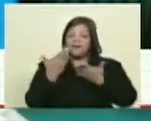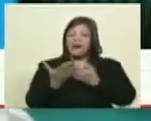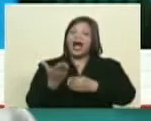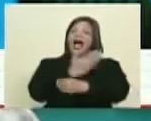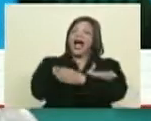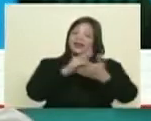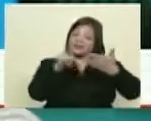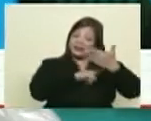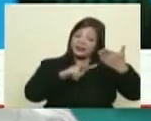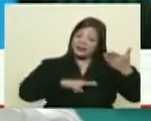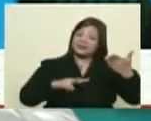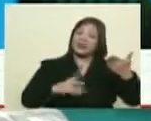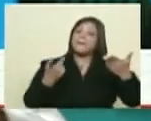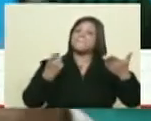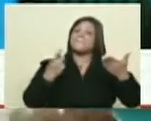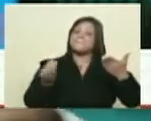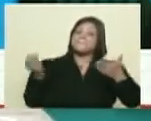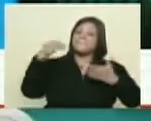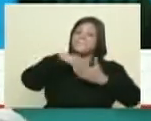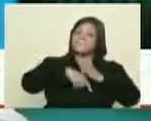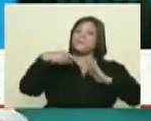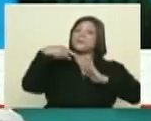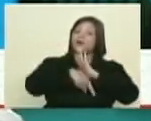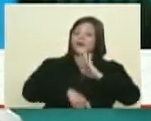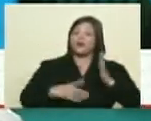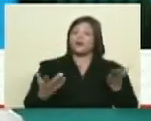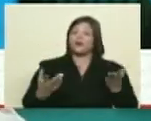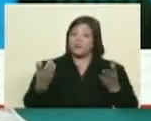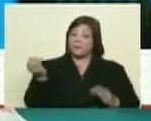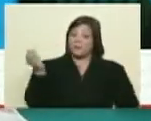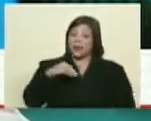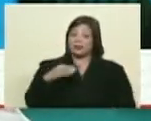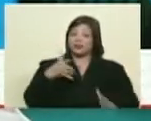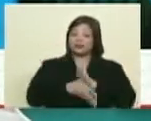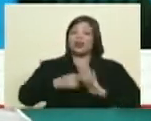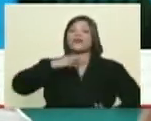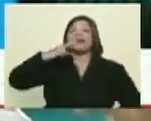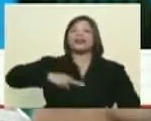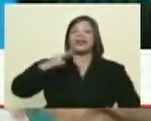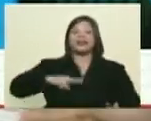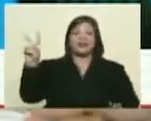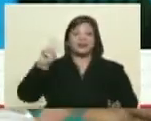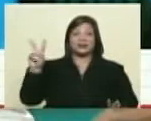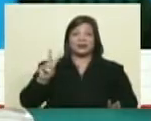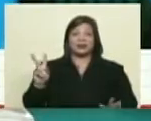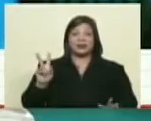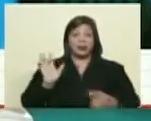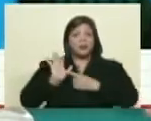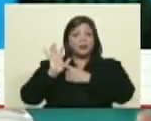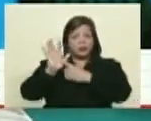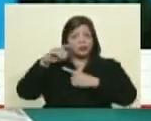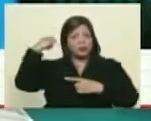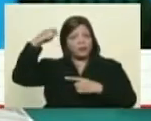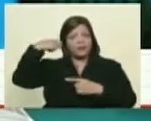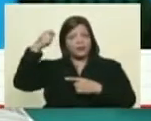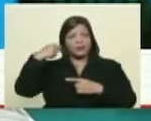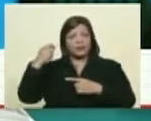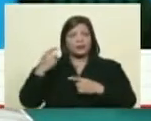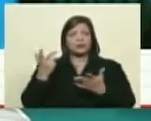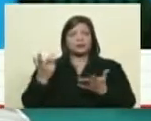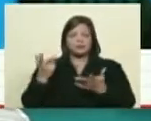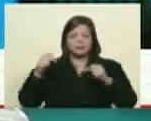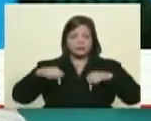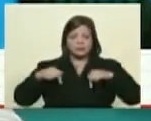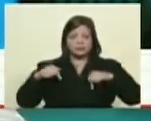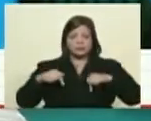se documenta pero no se documentó bien o con la riqueza que tiene la realidad venezolana ¿pero cómo no se documentó bien si presentó unos videos de unas personas allí? porque